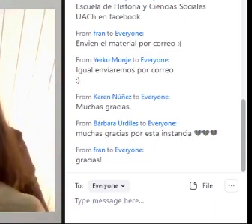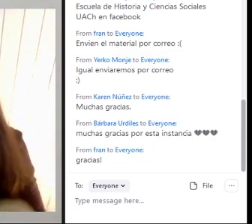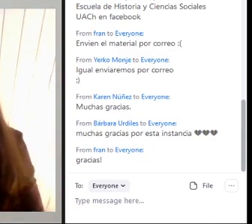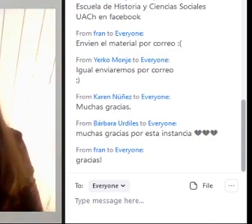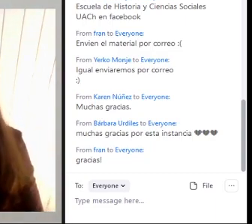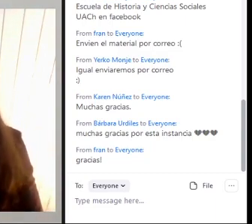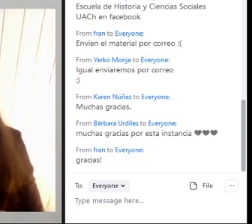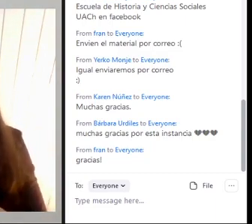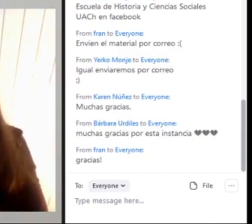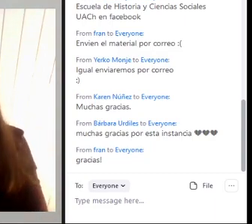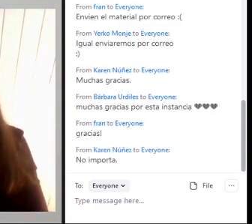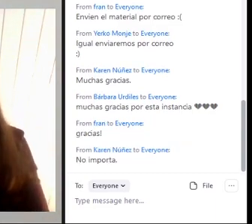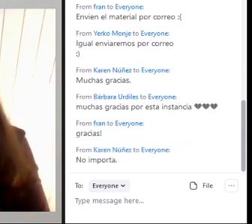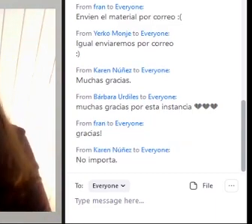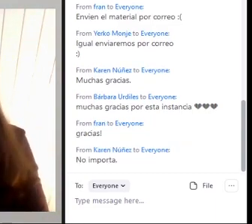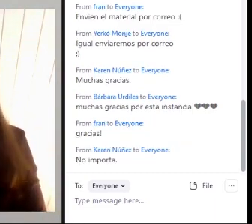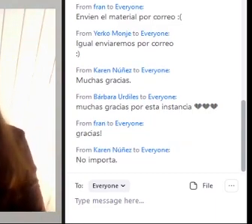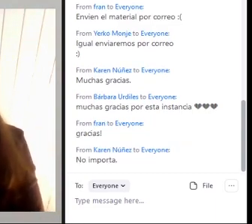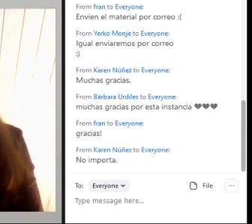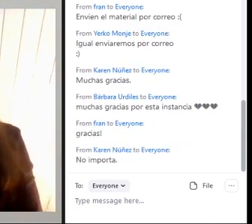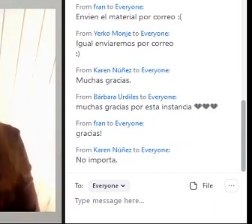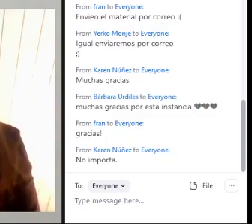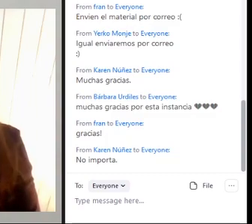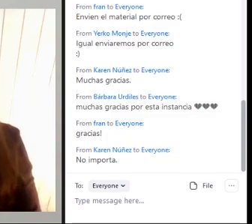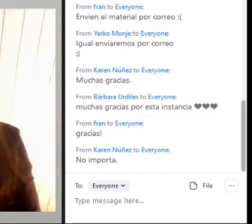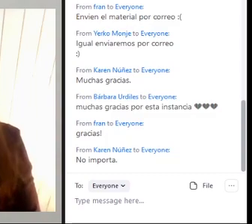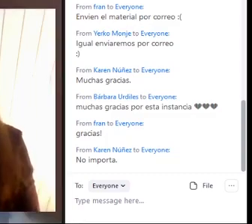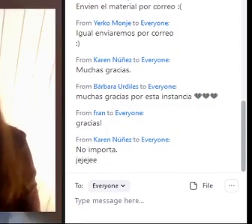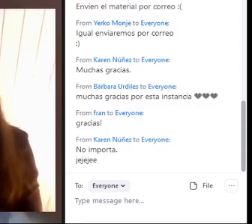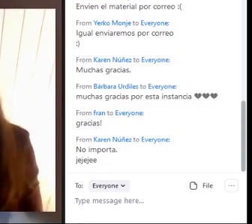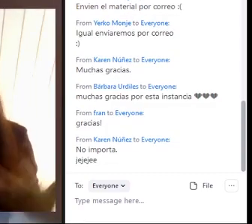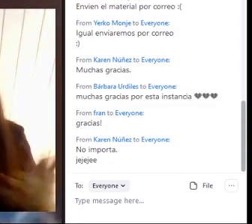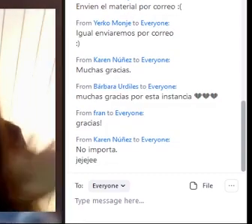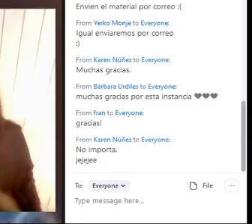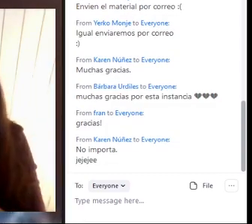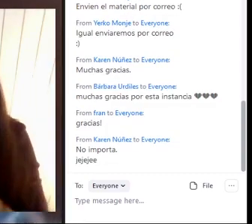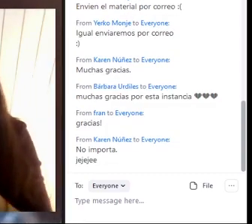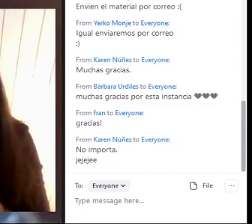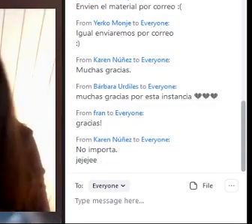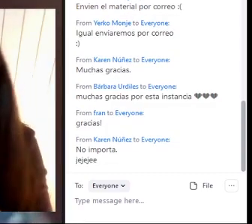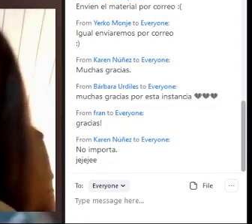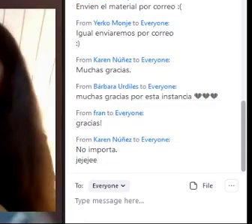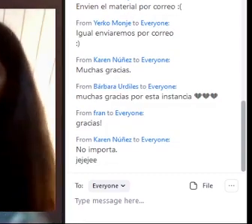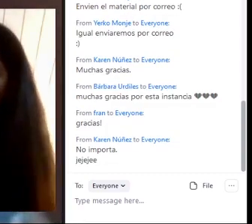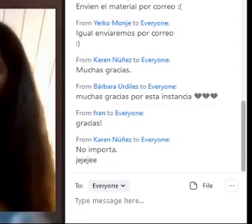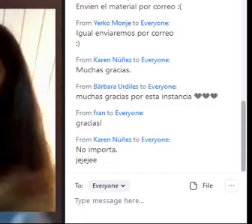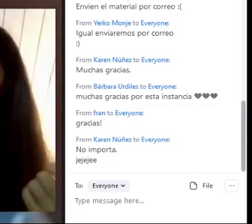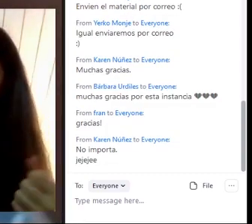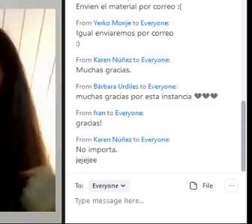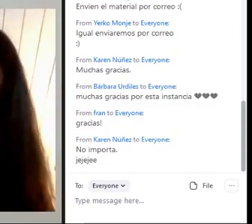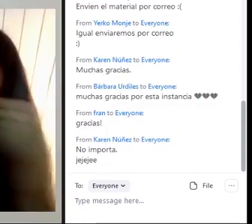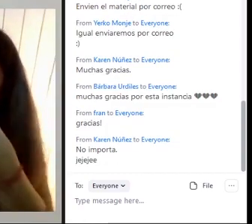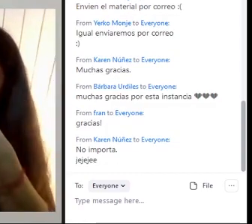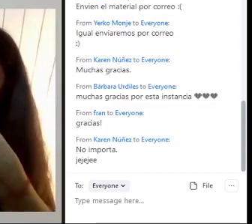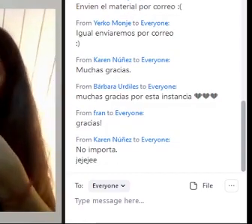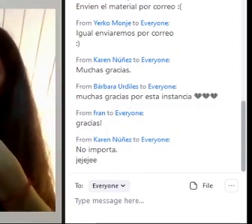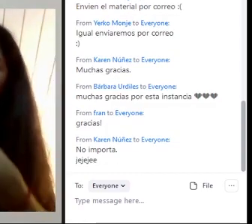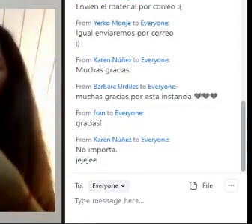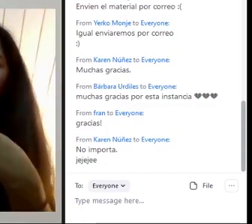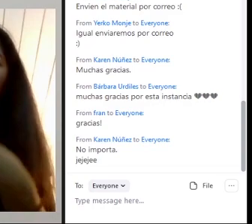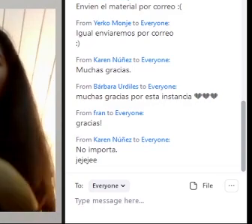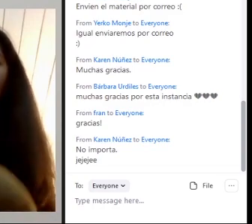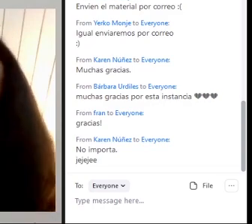Educación no sexista El día del padre Así que dijimos Hagámoslo igual Obvio Está bien Parte a las seis De la tarde Y la primera mesa Sobre